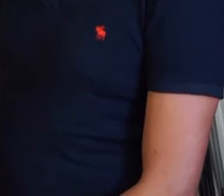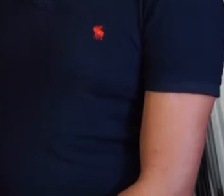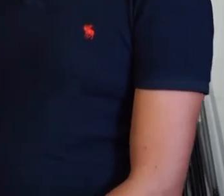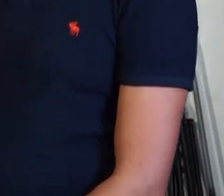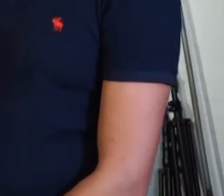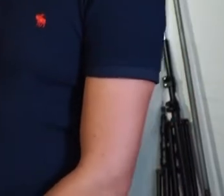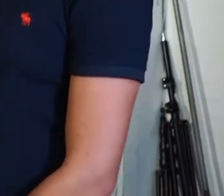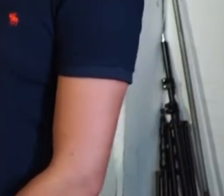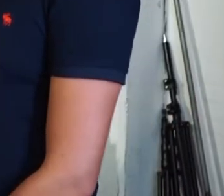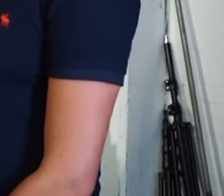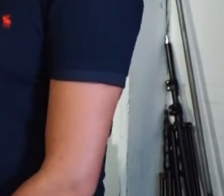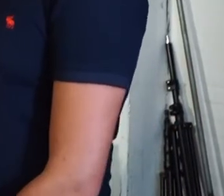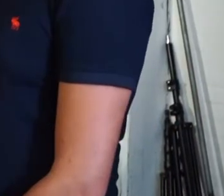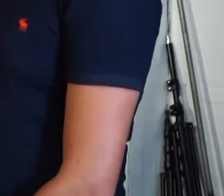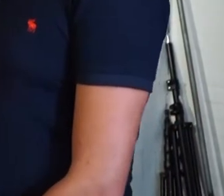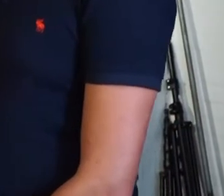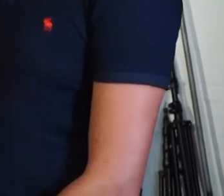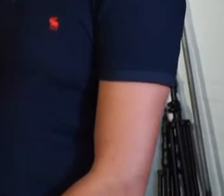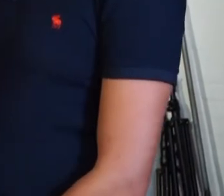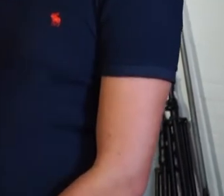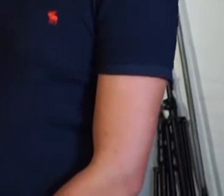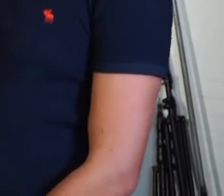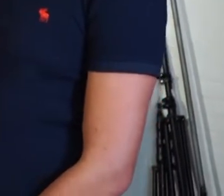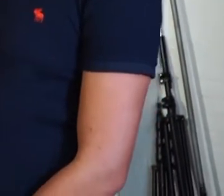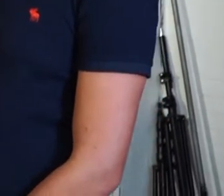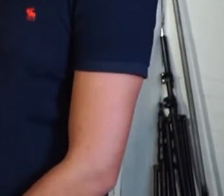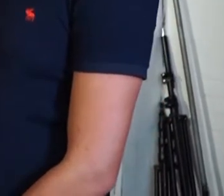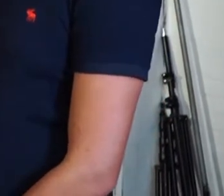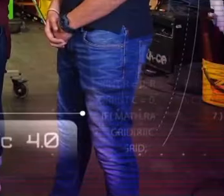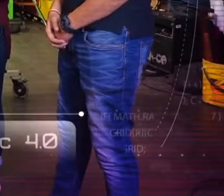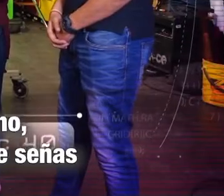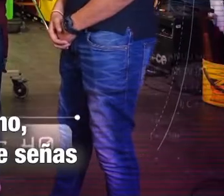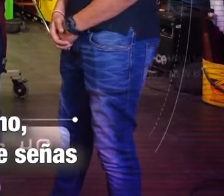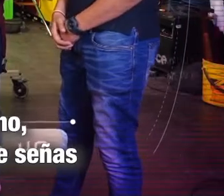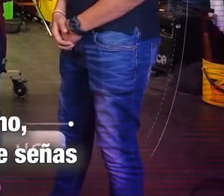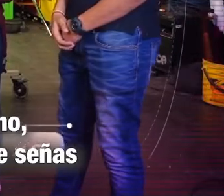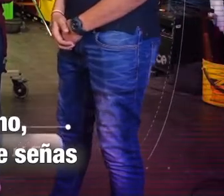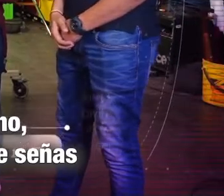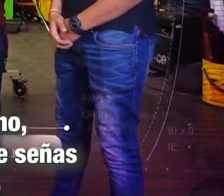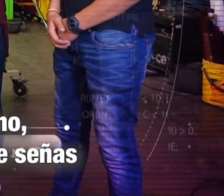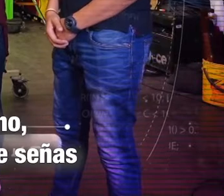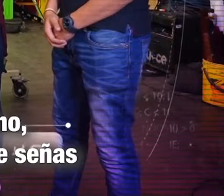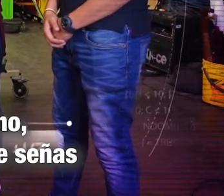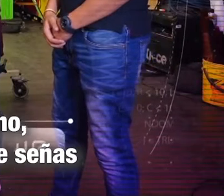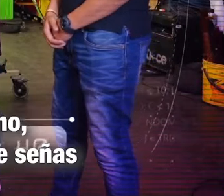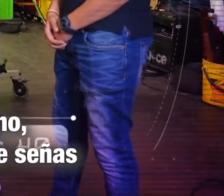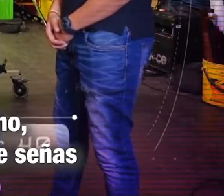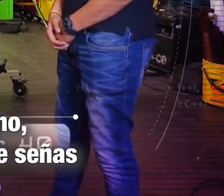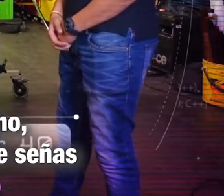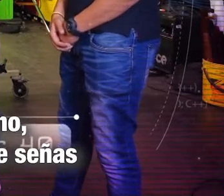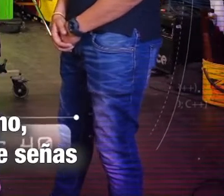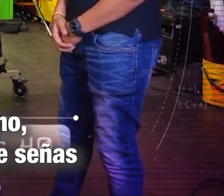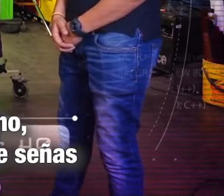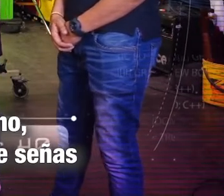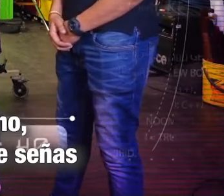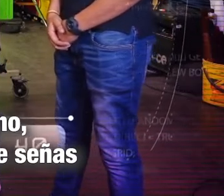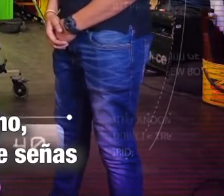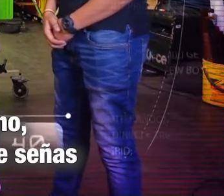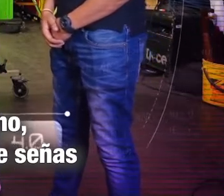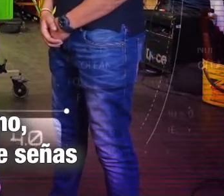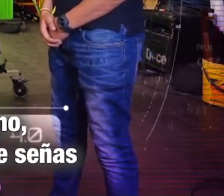También trabajamos en proyectos de documentales que cuenten sobre historia, empoderamiento femenino,